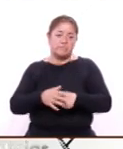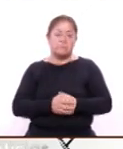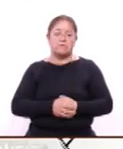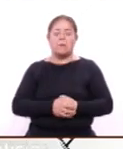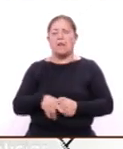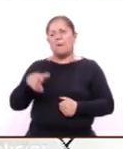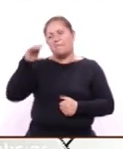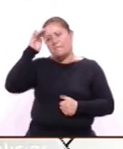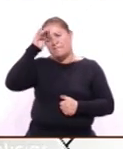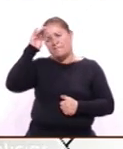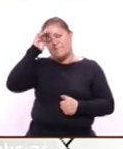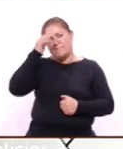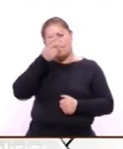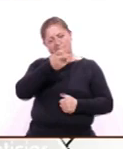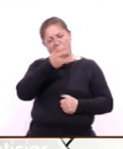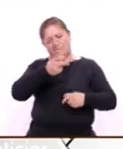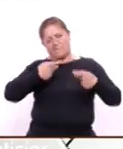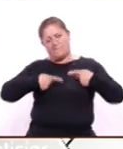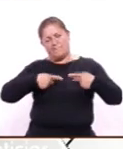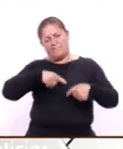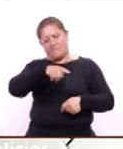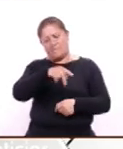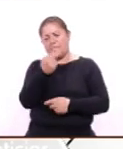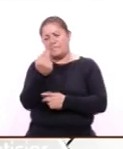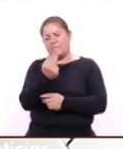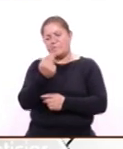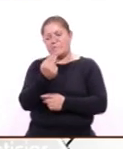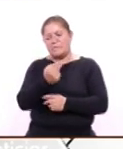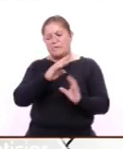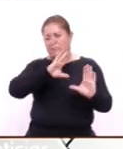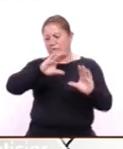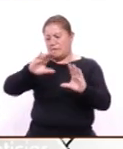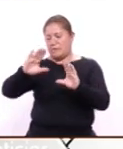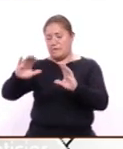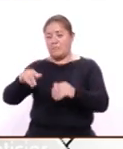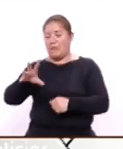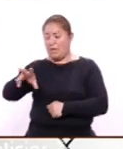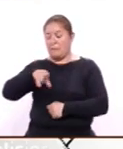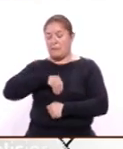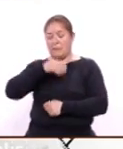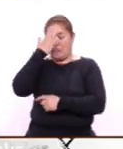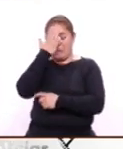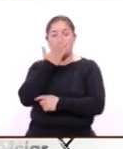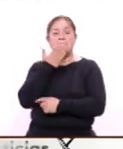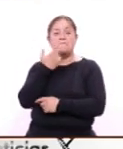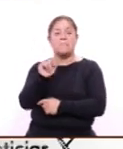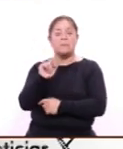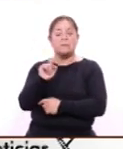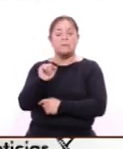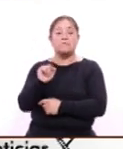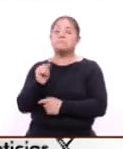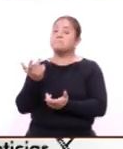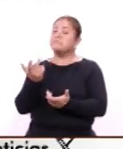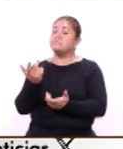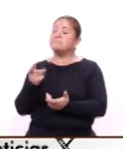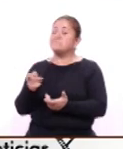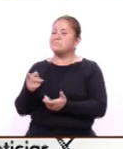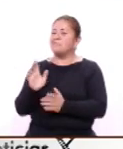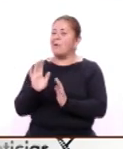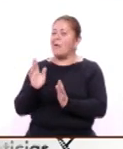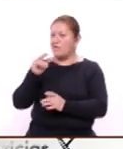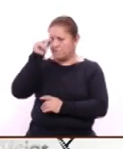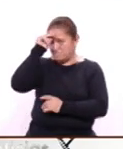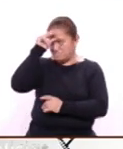pensando en estas personas que requieren capacitarse y adquirir habilidades que ya, si de por sí, tienen